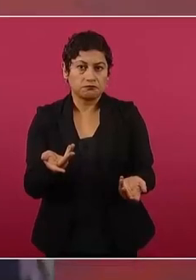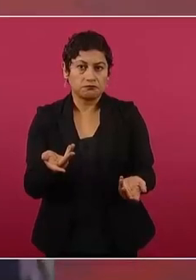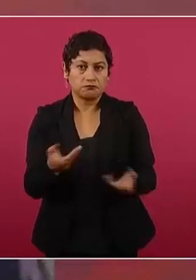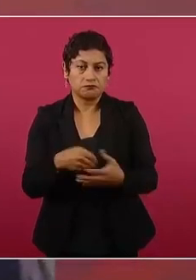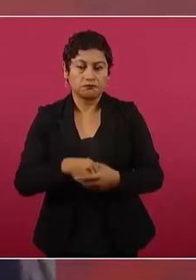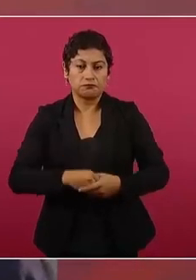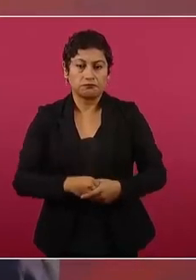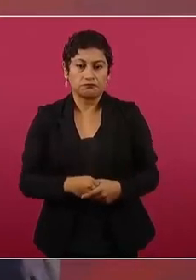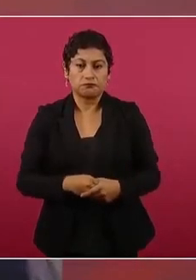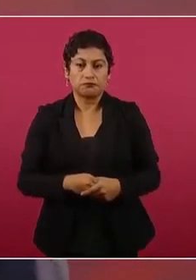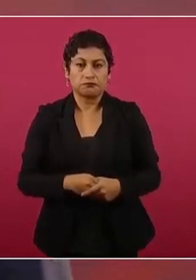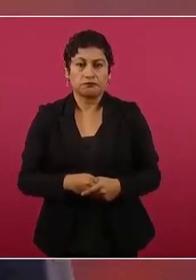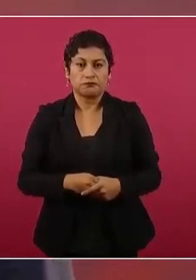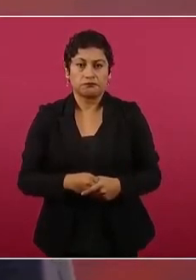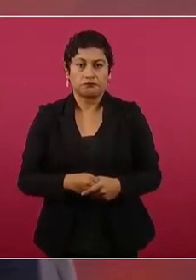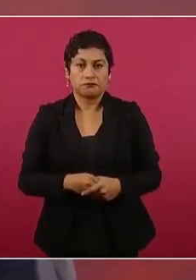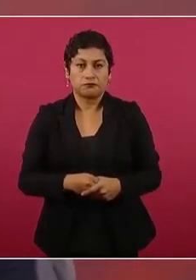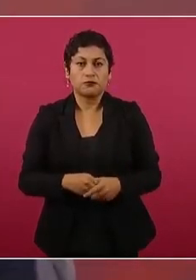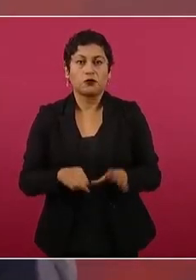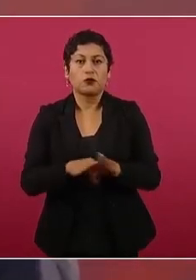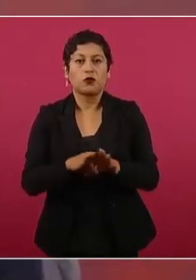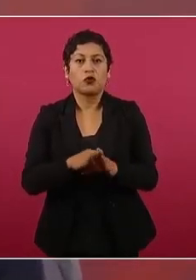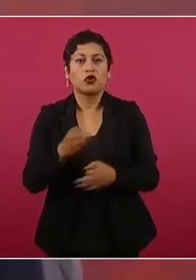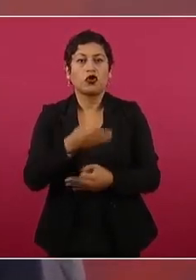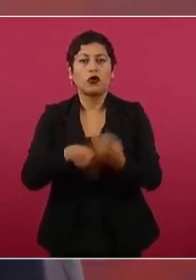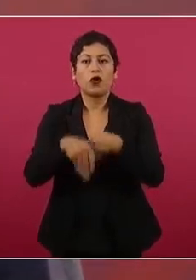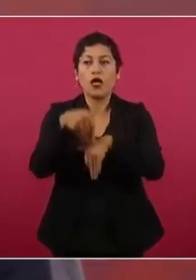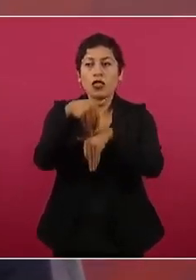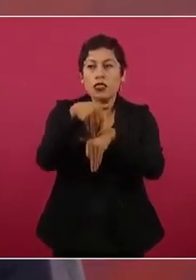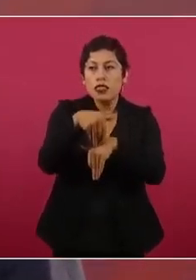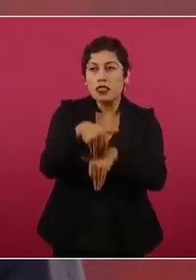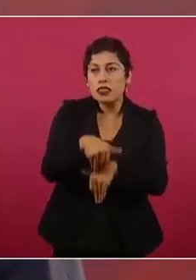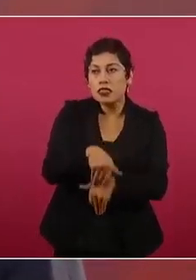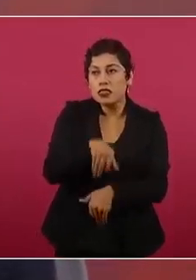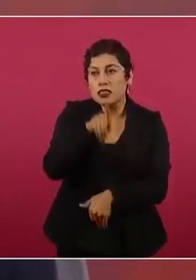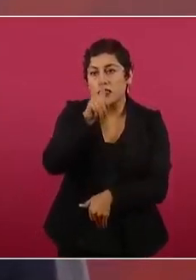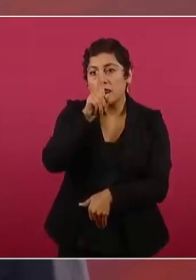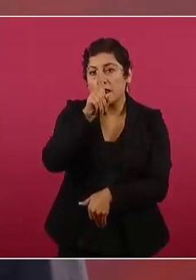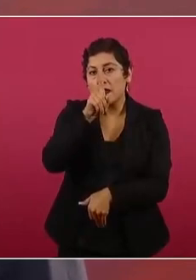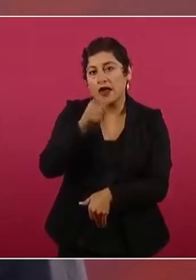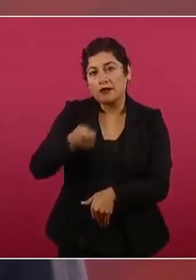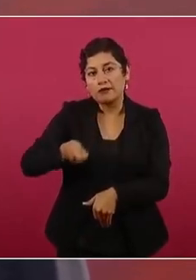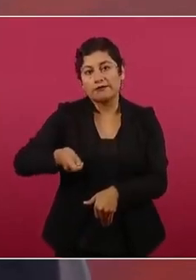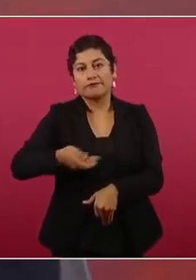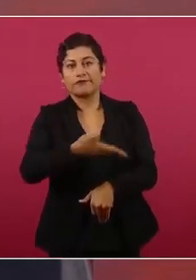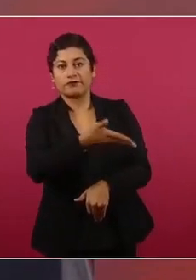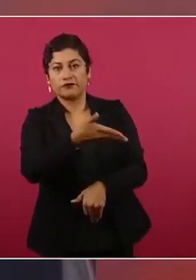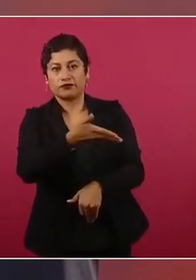ser borrego, con todo el respeto a los borregos.